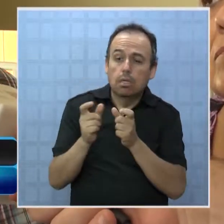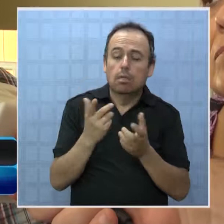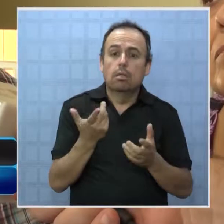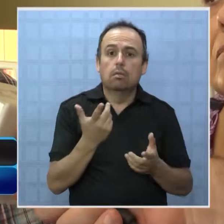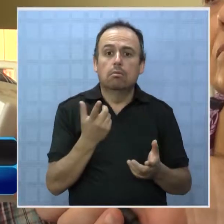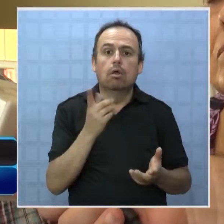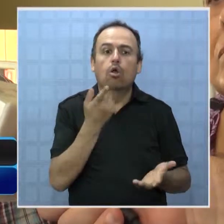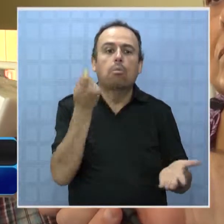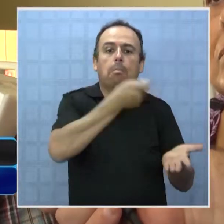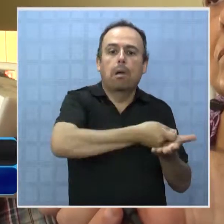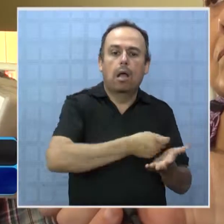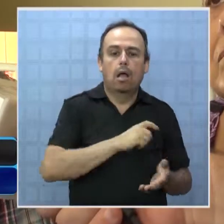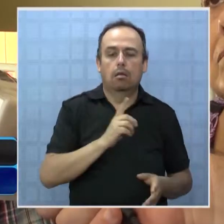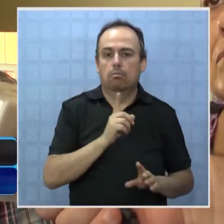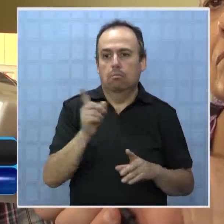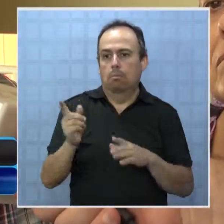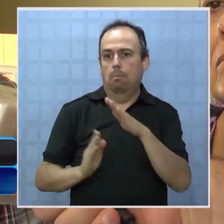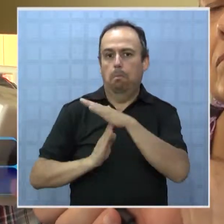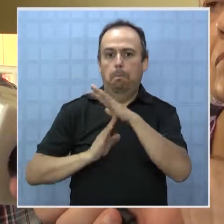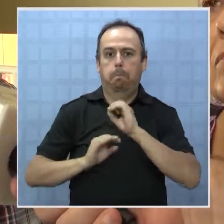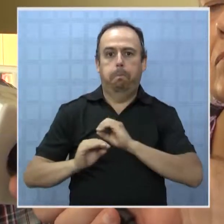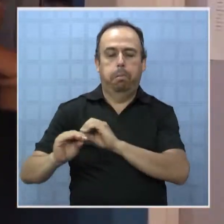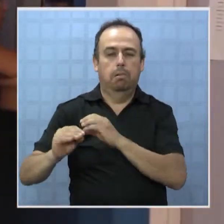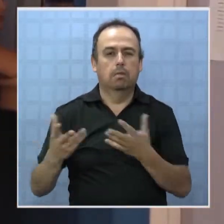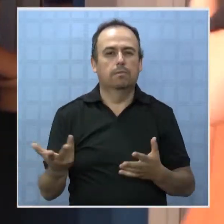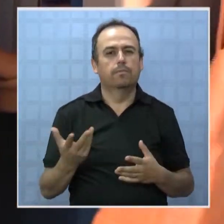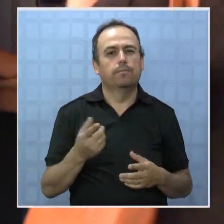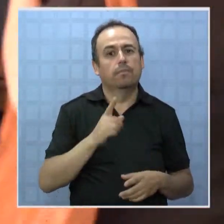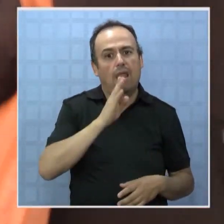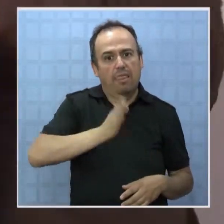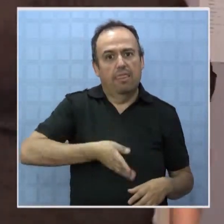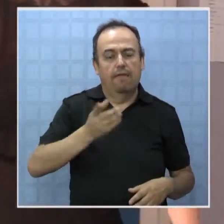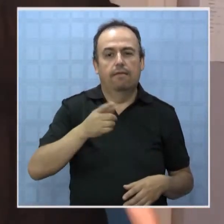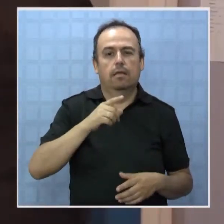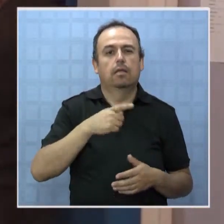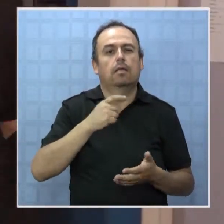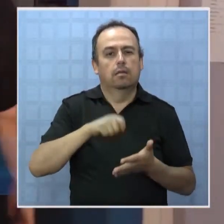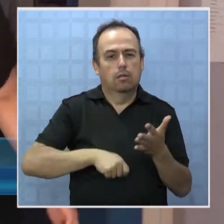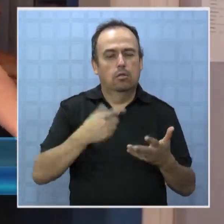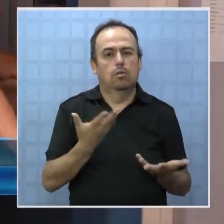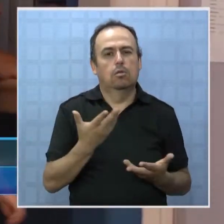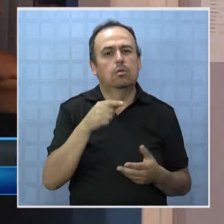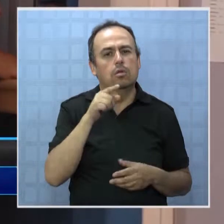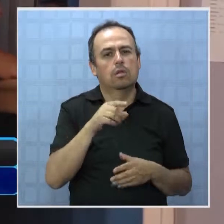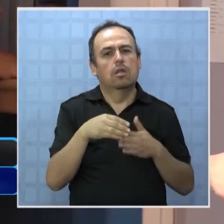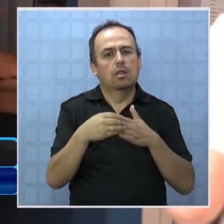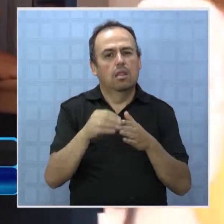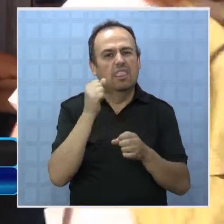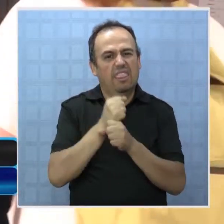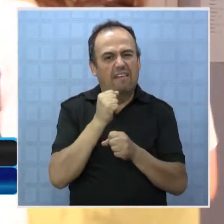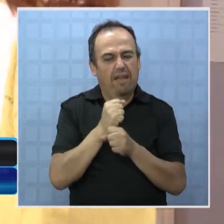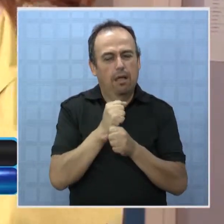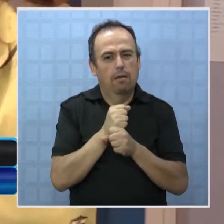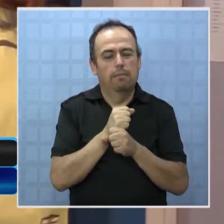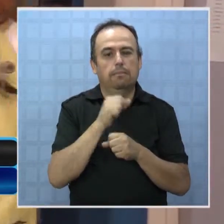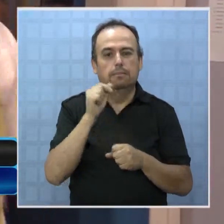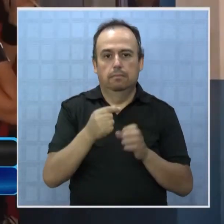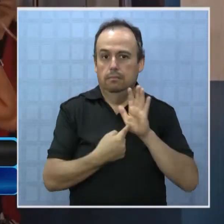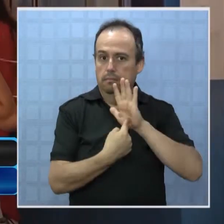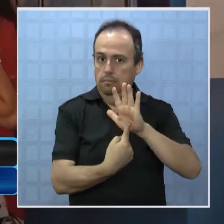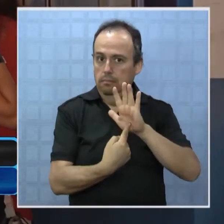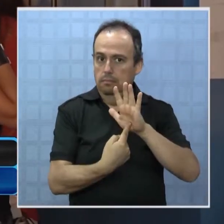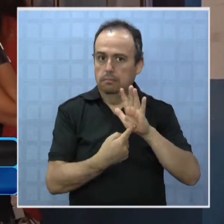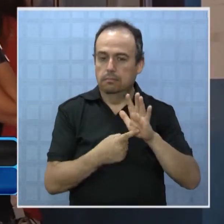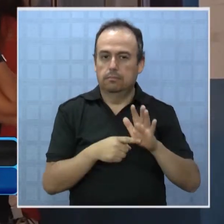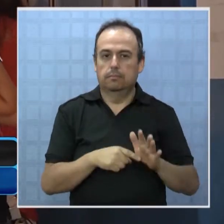quiere darle continuidad a la actividad deberá regularizar la situación contractual con esos docentes. Desde la dirección del trabajo señalaron